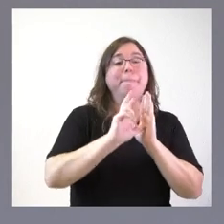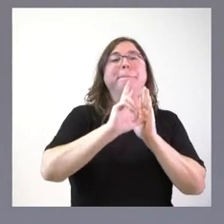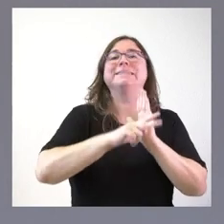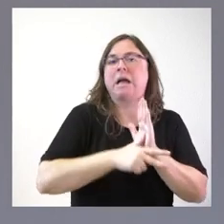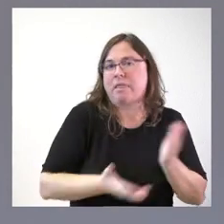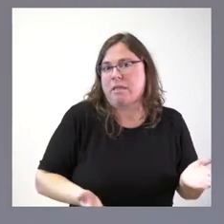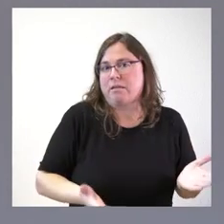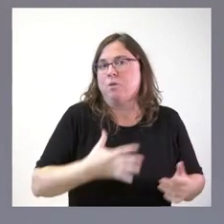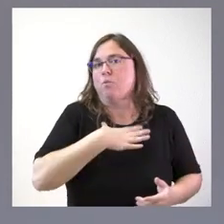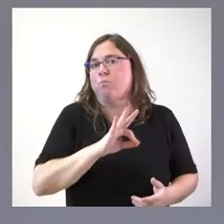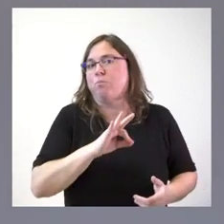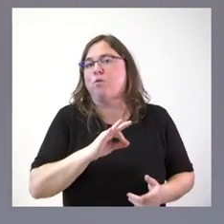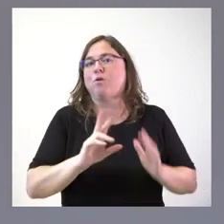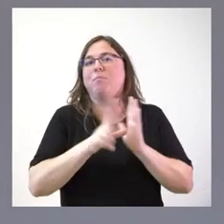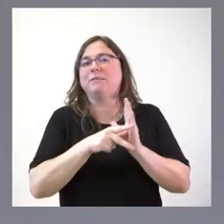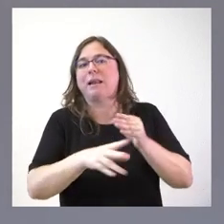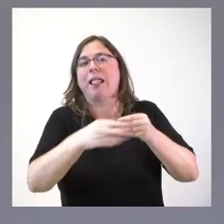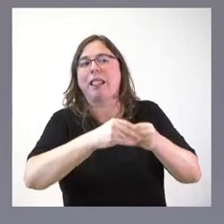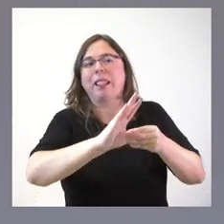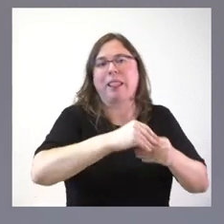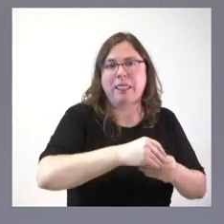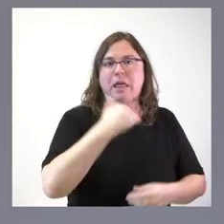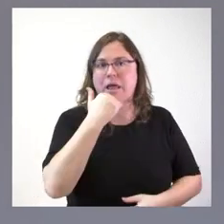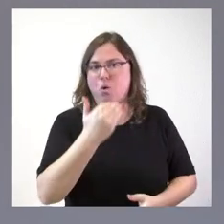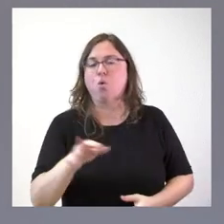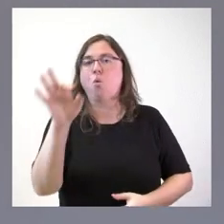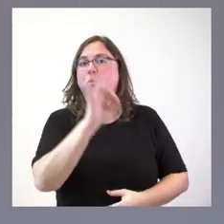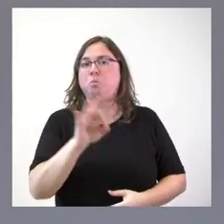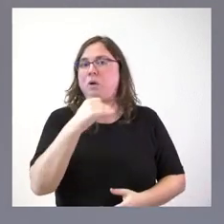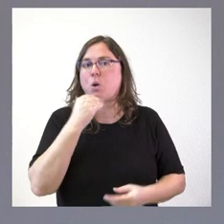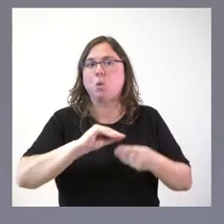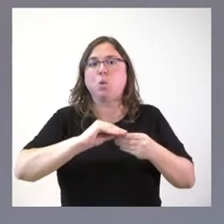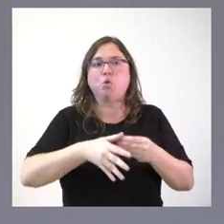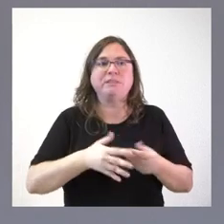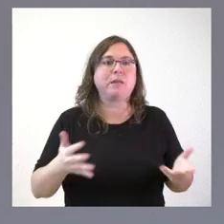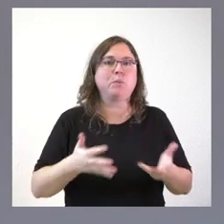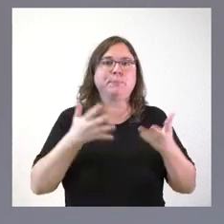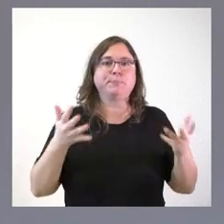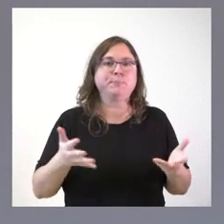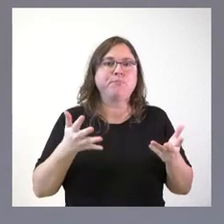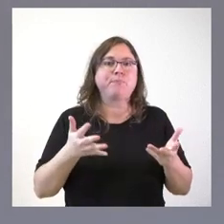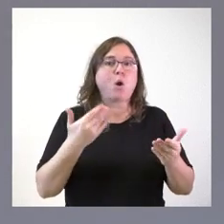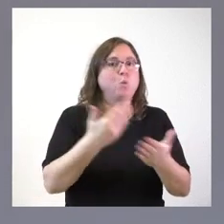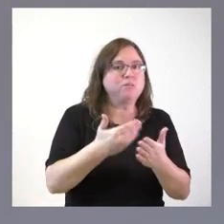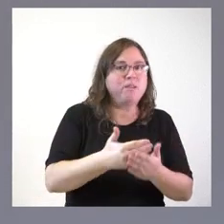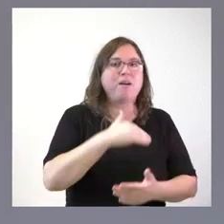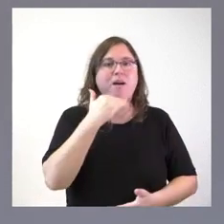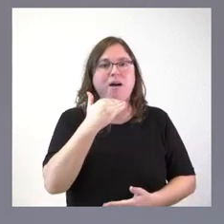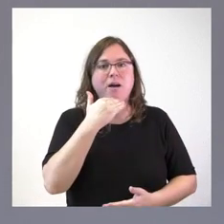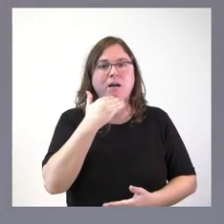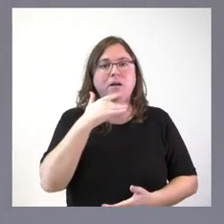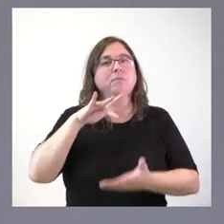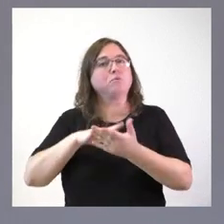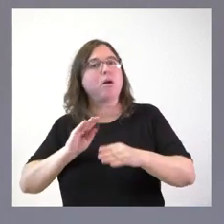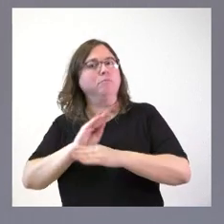presenta documentación ulterior o esa documentación viene a justificar la realización del hecho